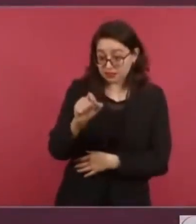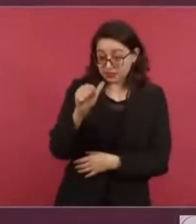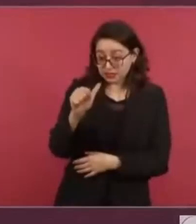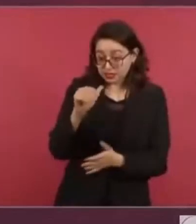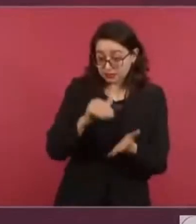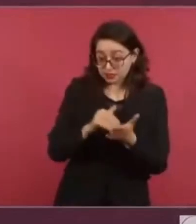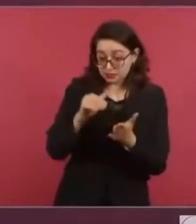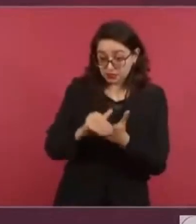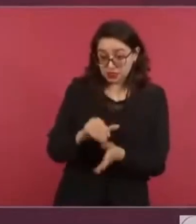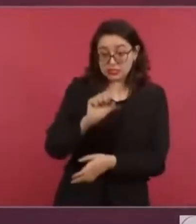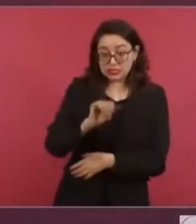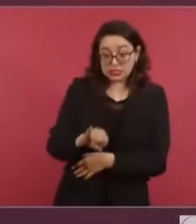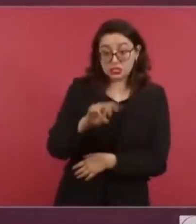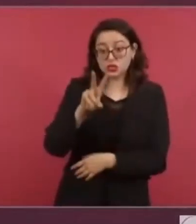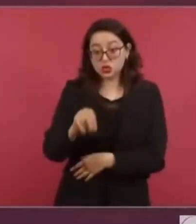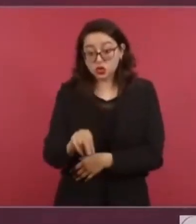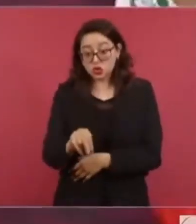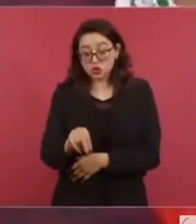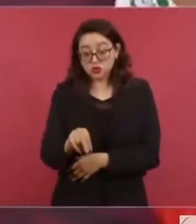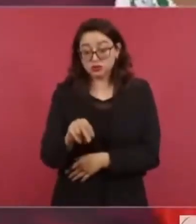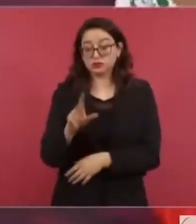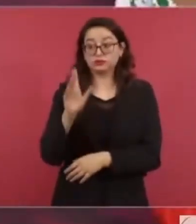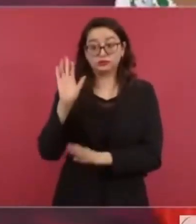regresó ya para que decida